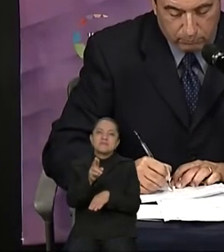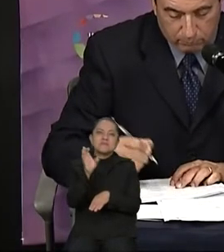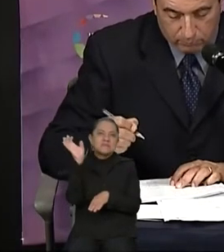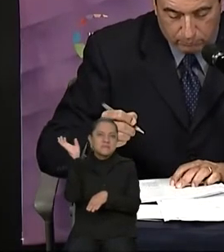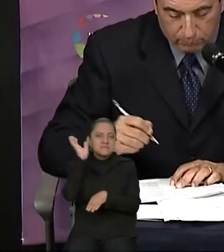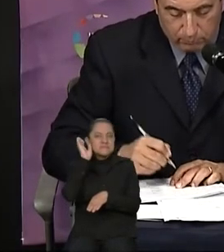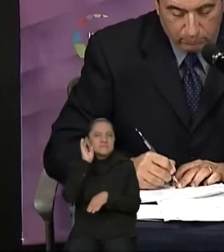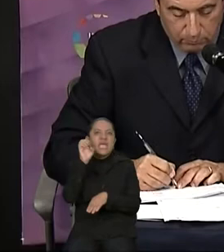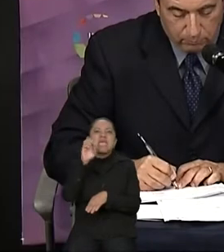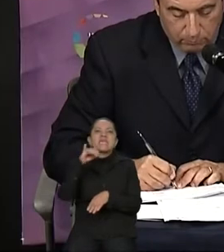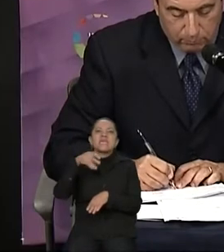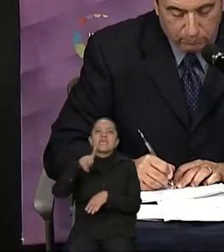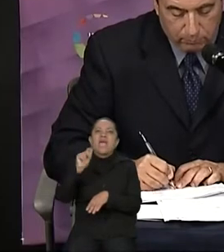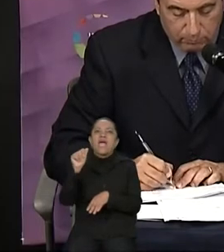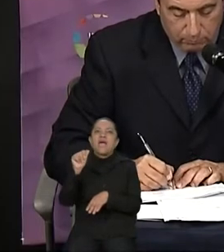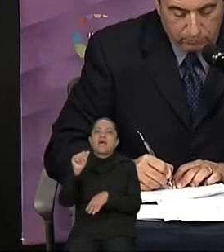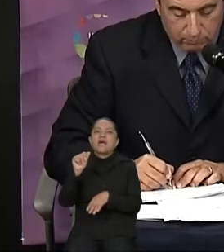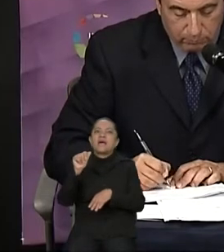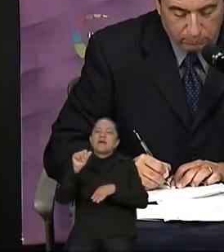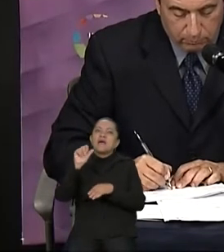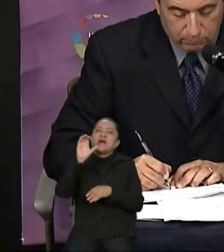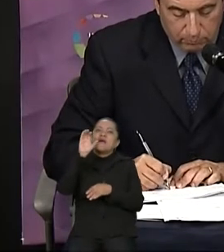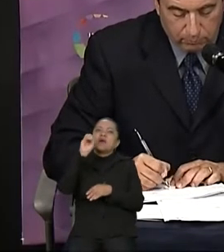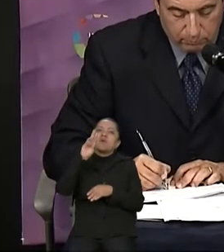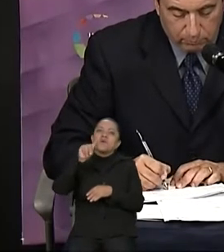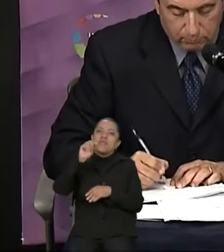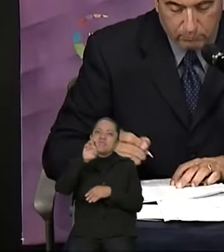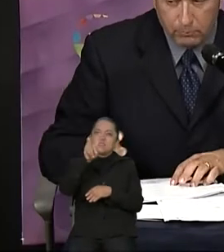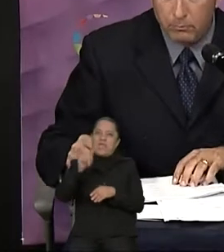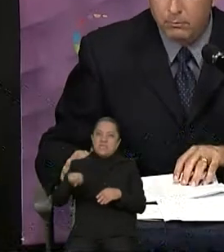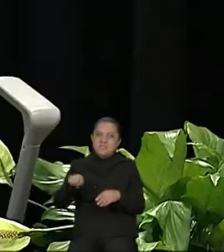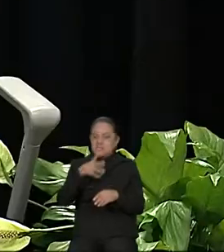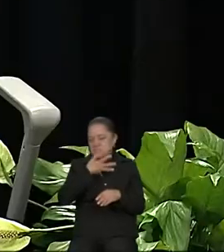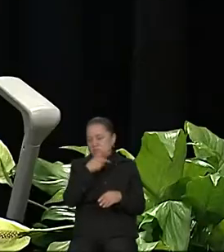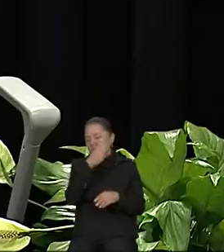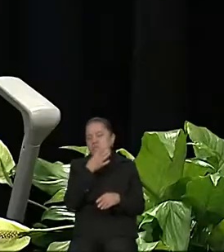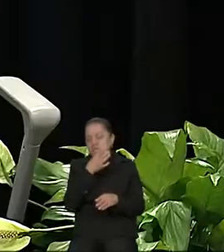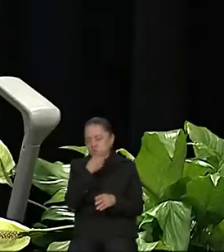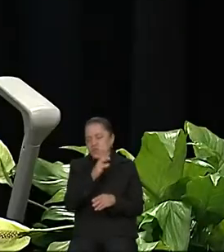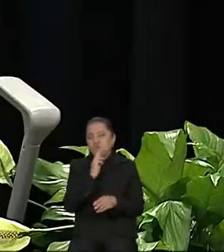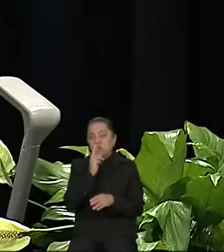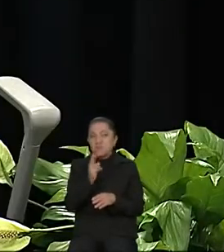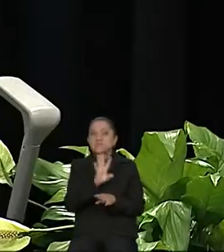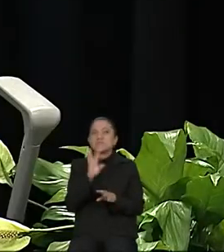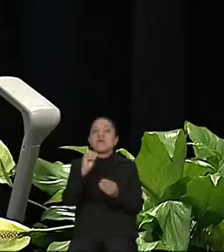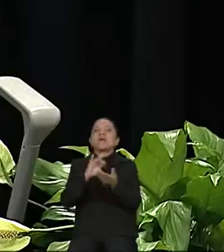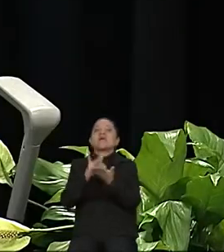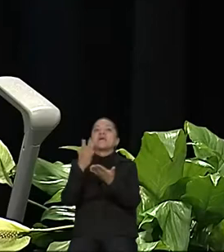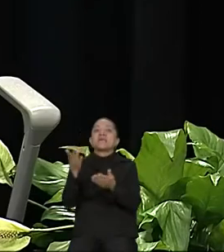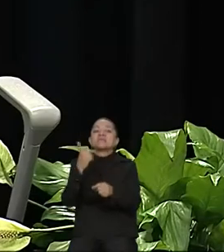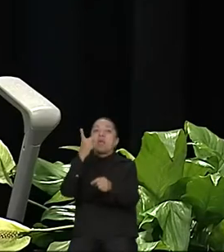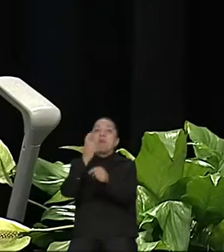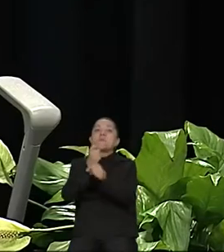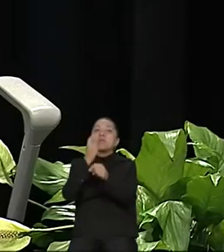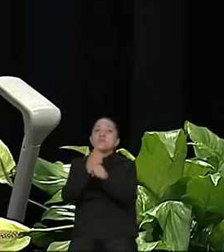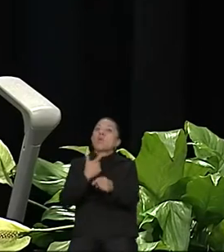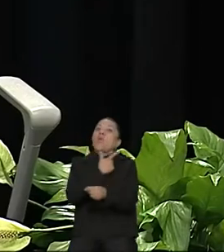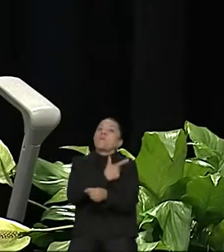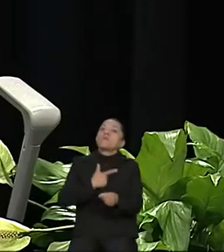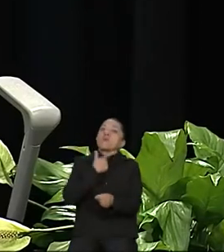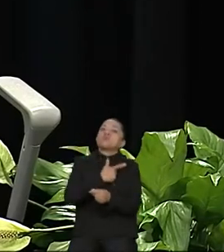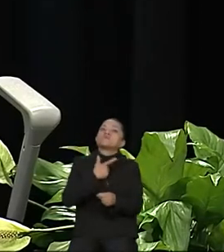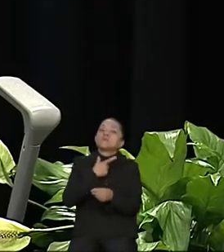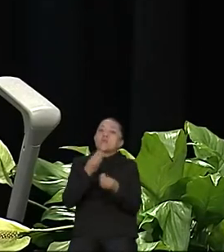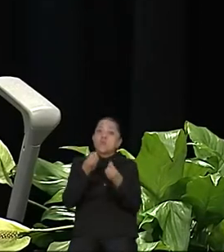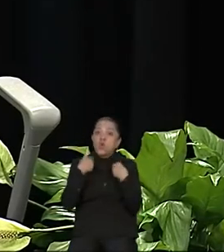Martínez del Partido Acción Nacional. Tiene un minuto, candidata. Muchas gracias. En primer lugar, me gustaría muchísimo de llegar al Senado,